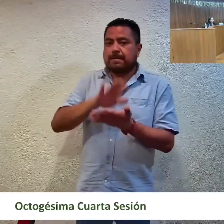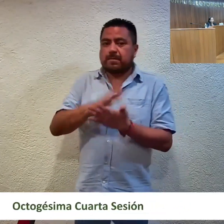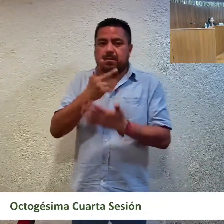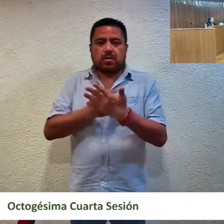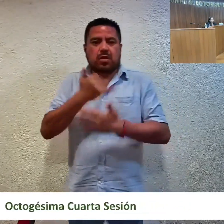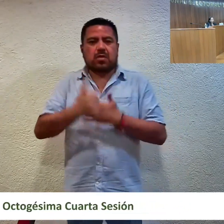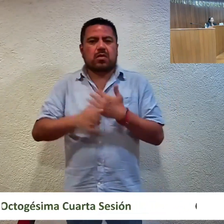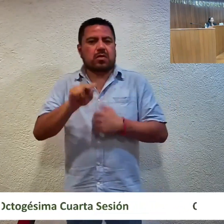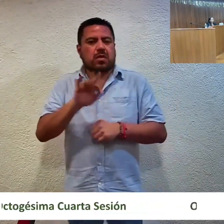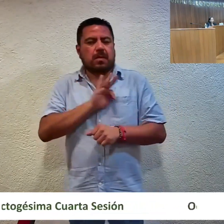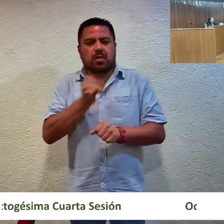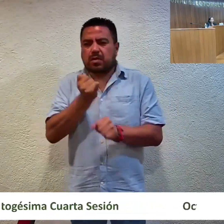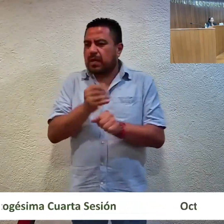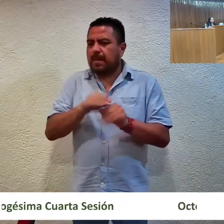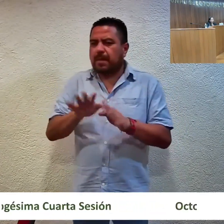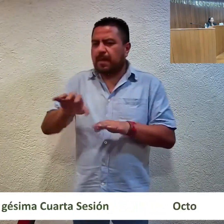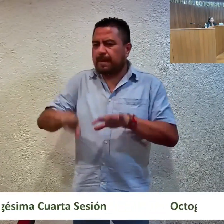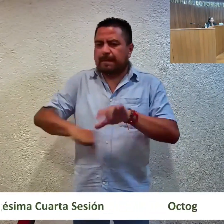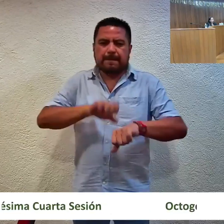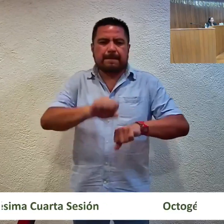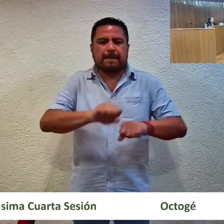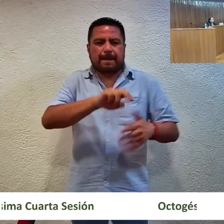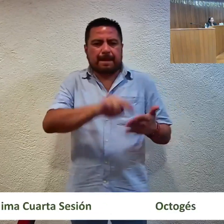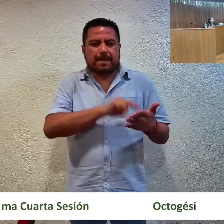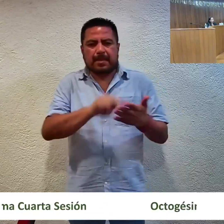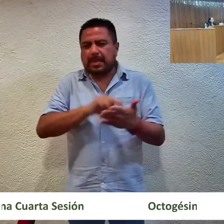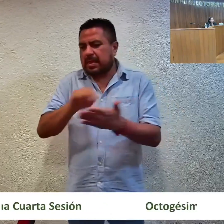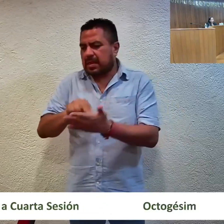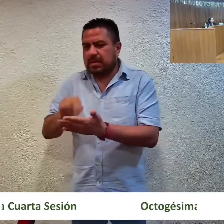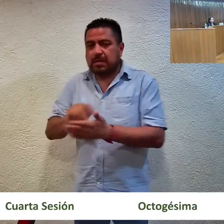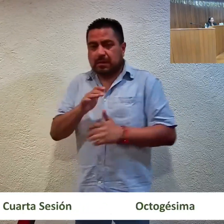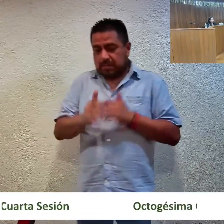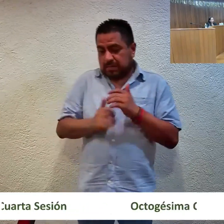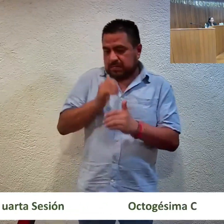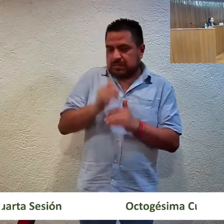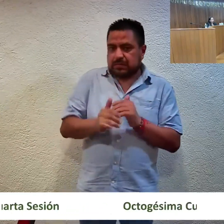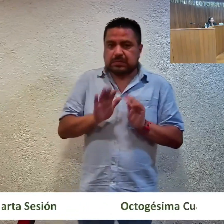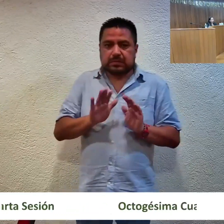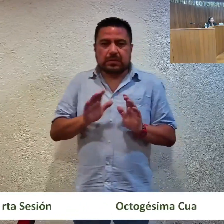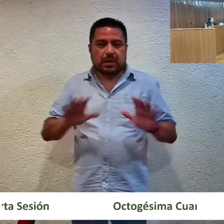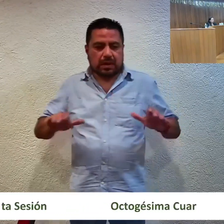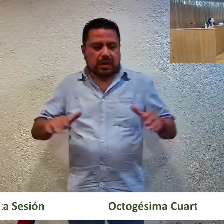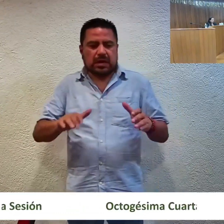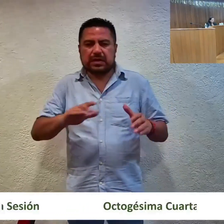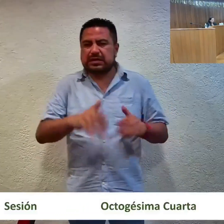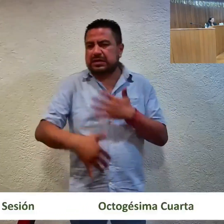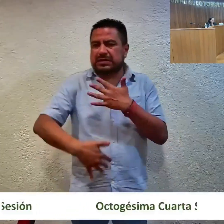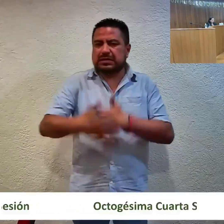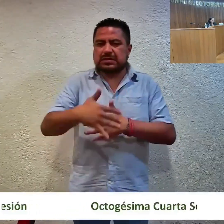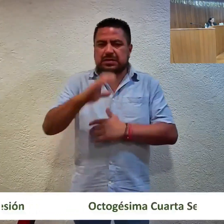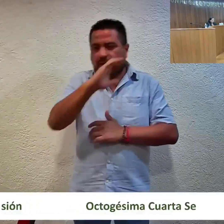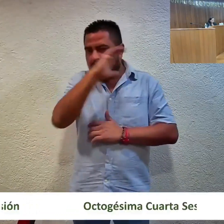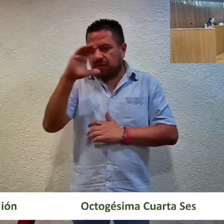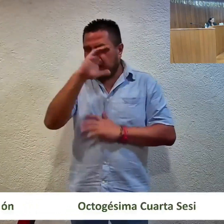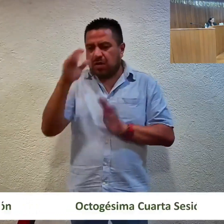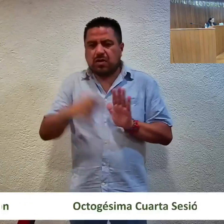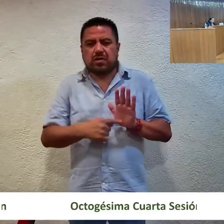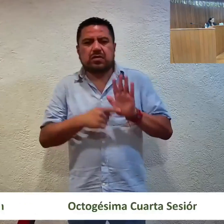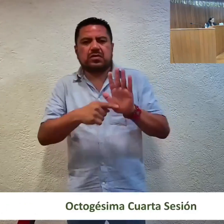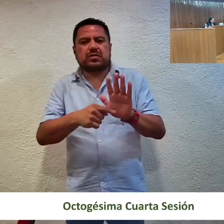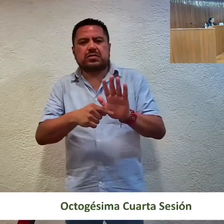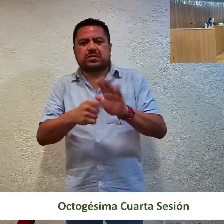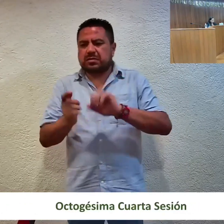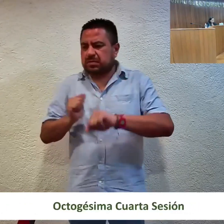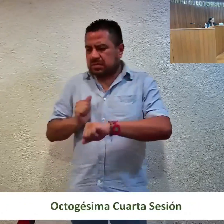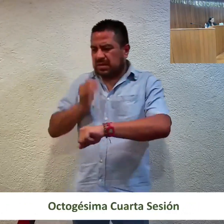imposibilidad de recabarlas o su inexistencia en su caso finalmente de las 15 fotografías exhibidas para acreditar que se impusieron a las